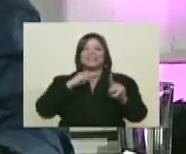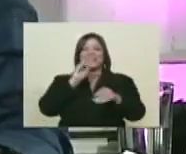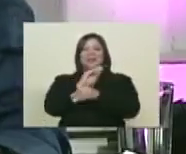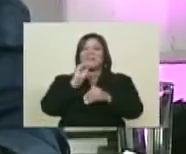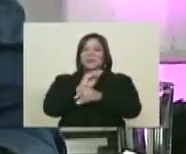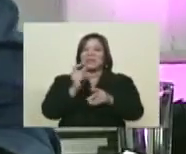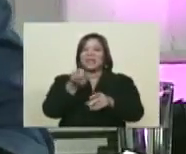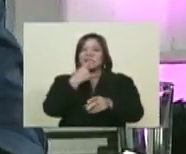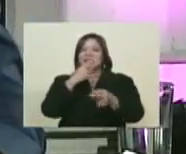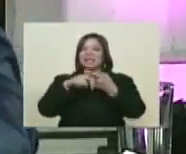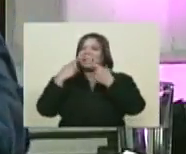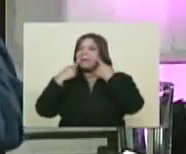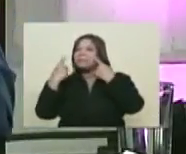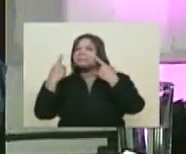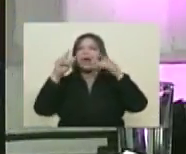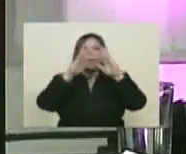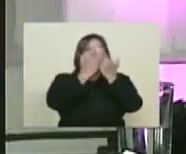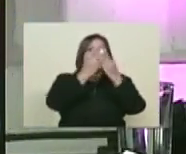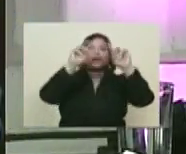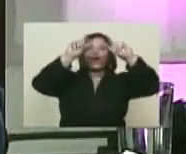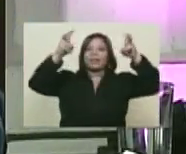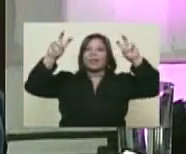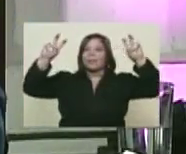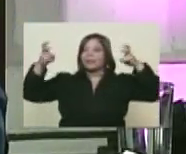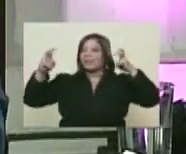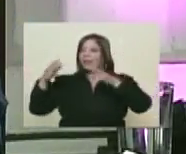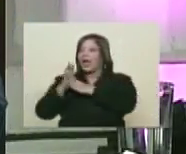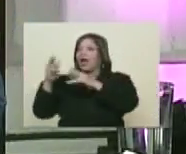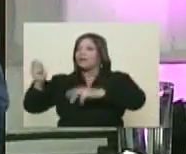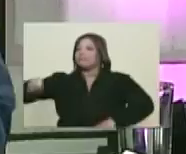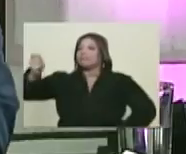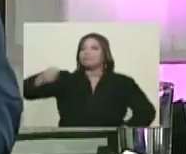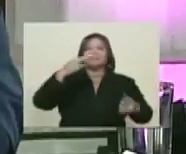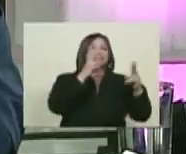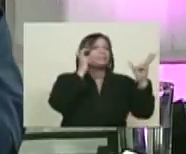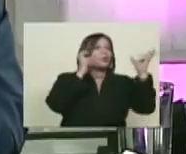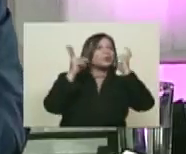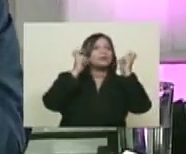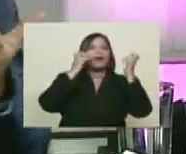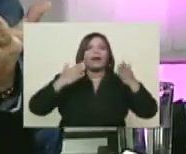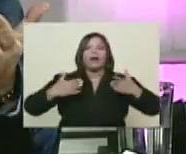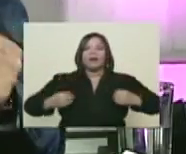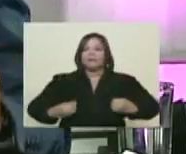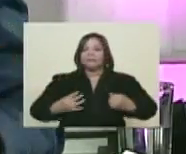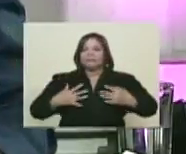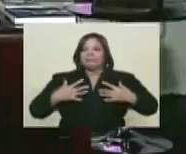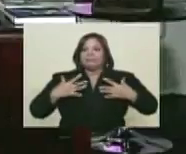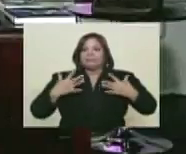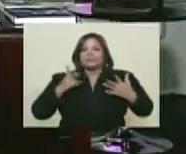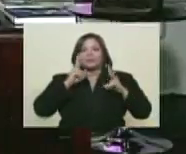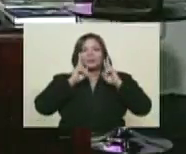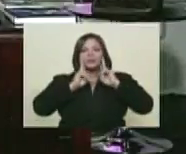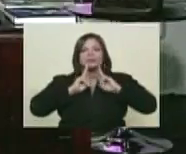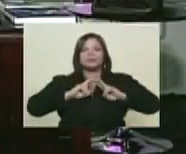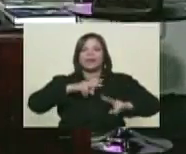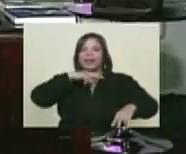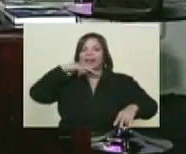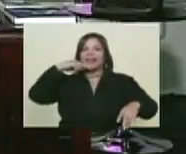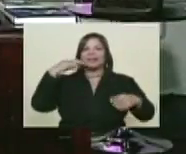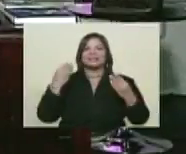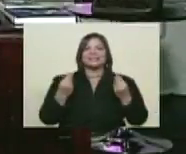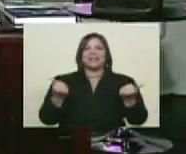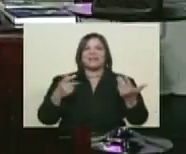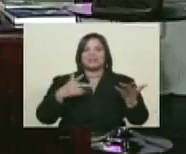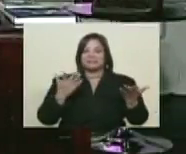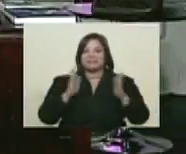Usted ve los títulos, las portadas, conoce a la gente, los escucha, y sale livianito de la Feria del Libro, que